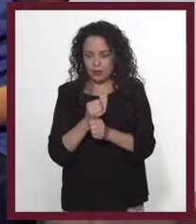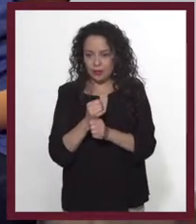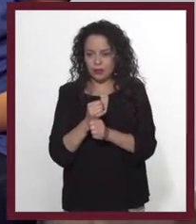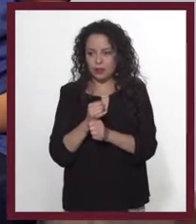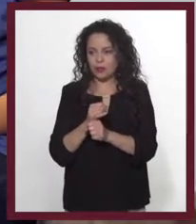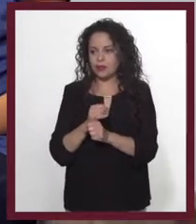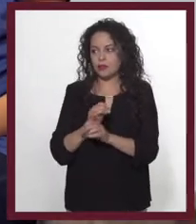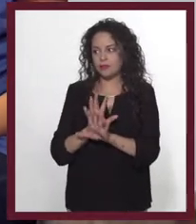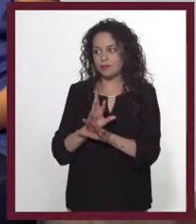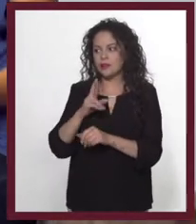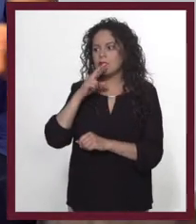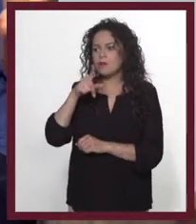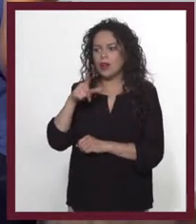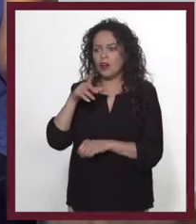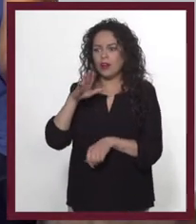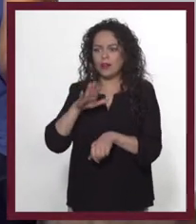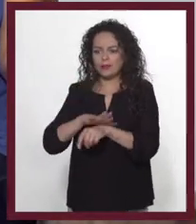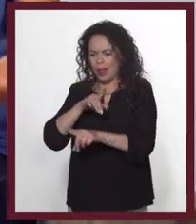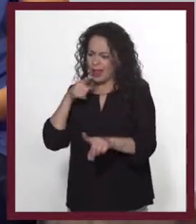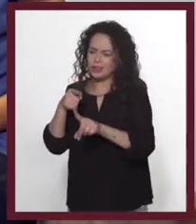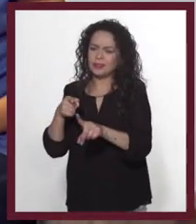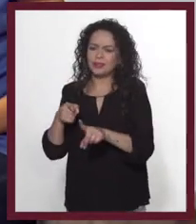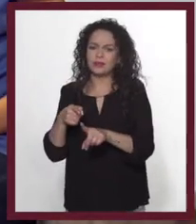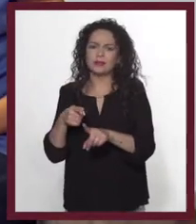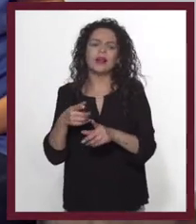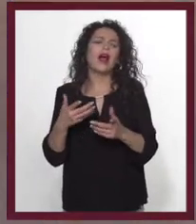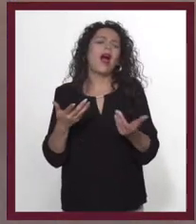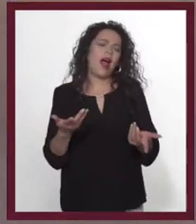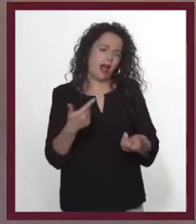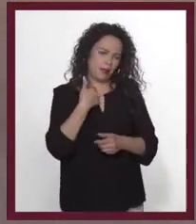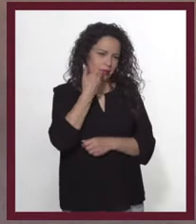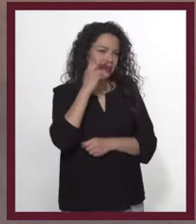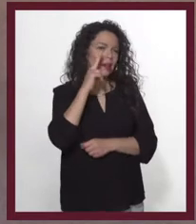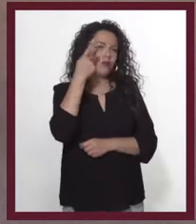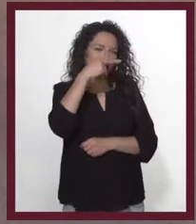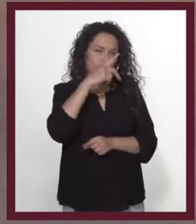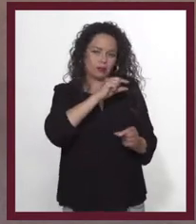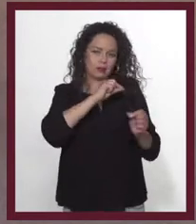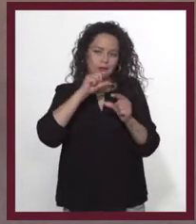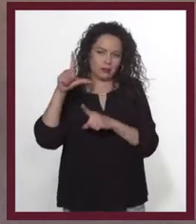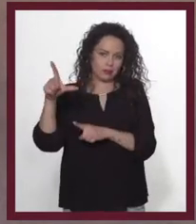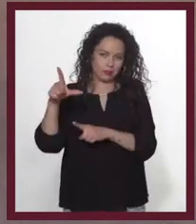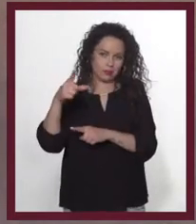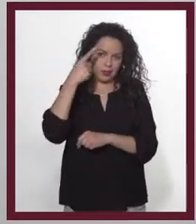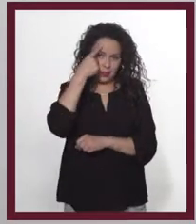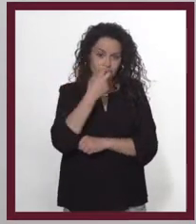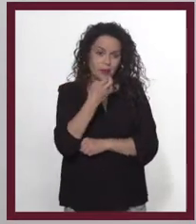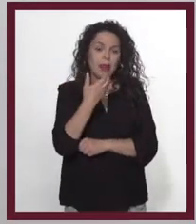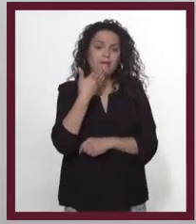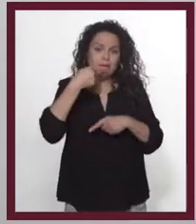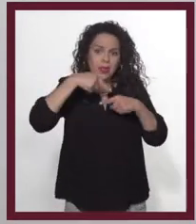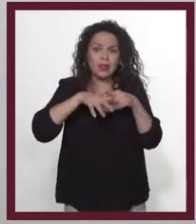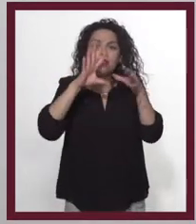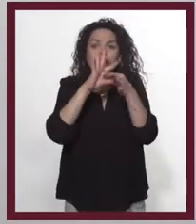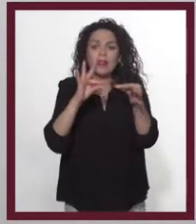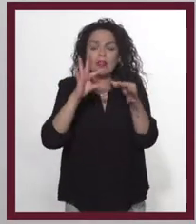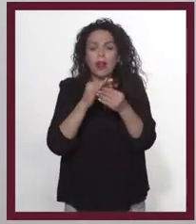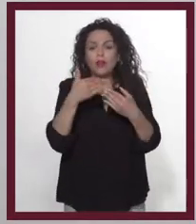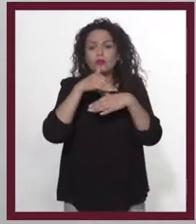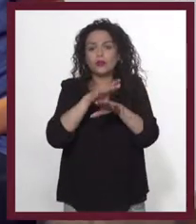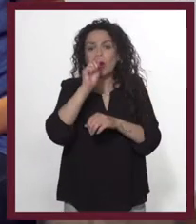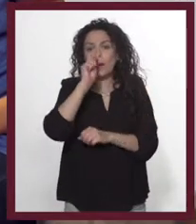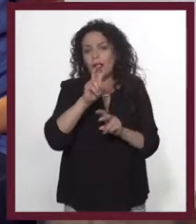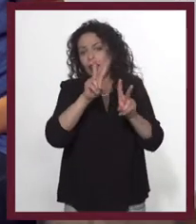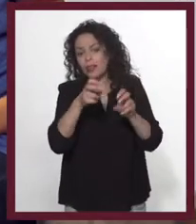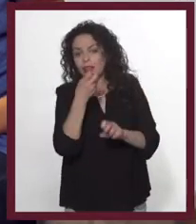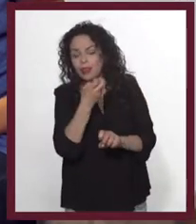No sé. Mejor vayamos al grano. Ay, enséñanos tu anuncio. Es un buen principio para hablar de publicidad.